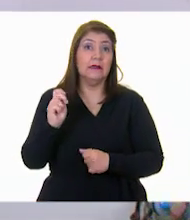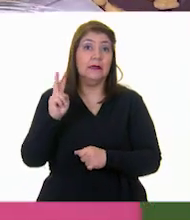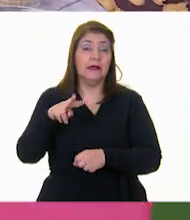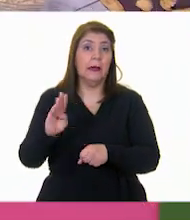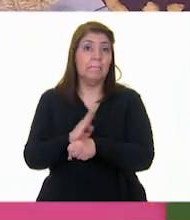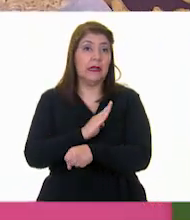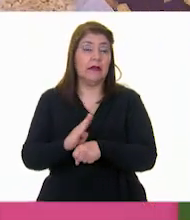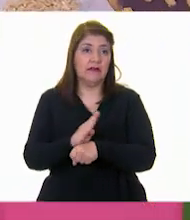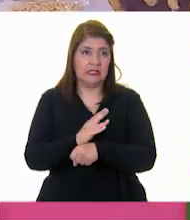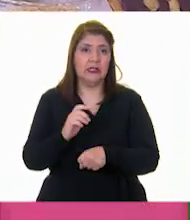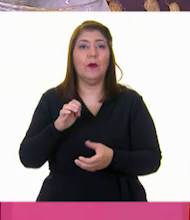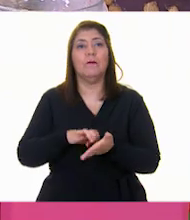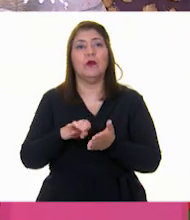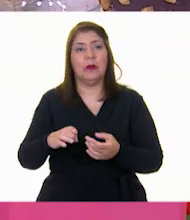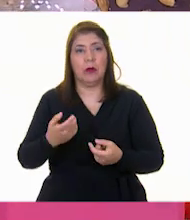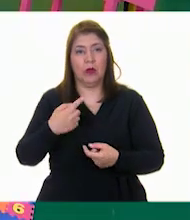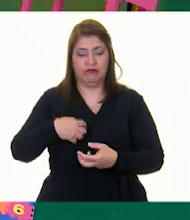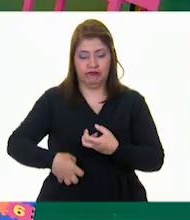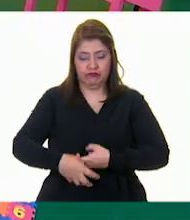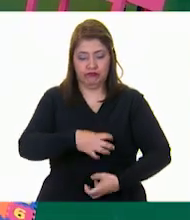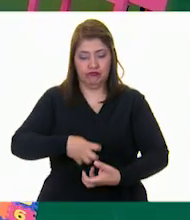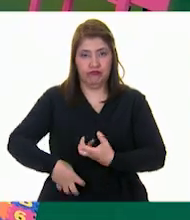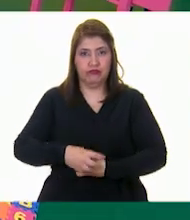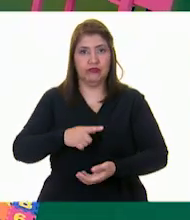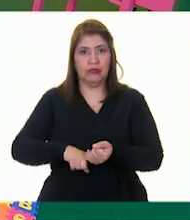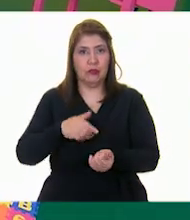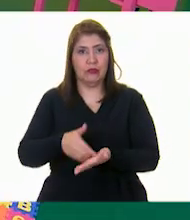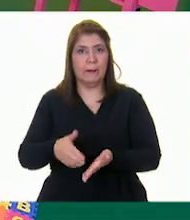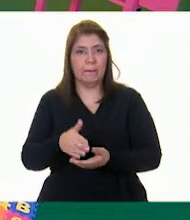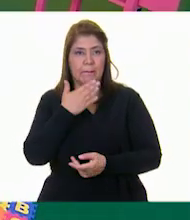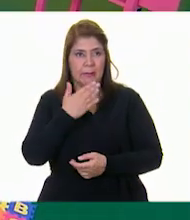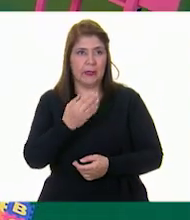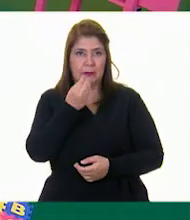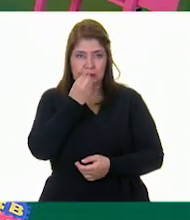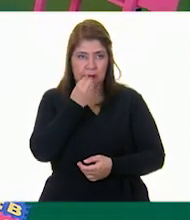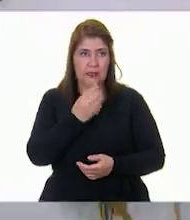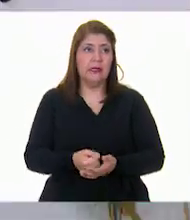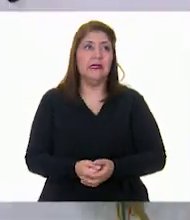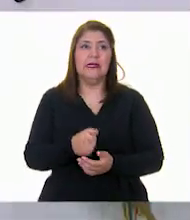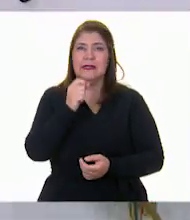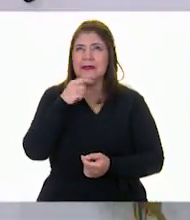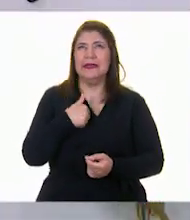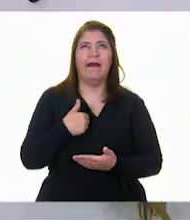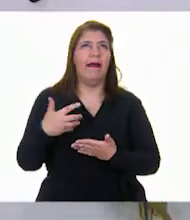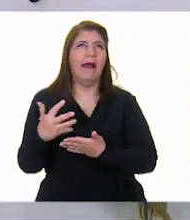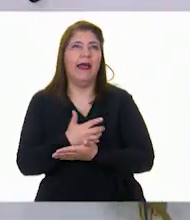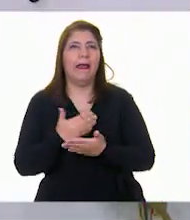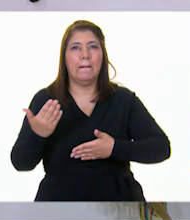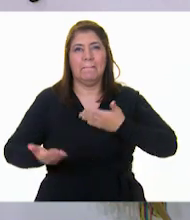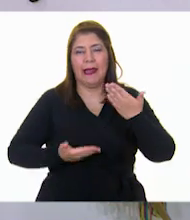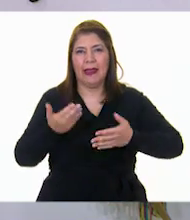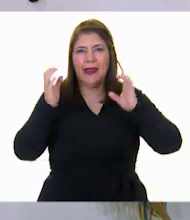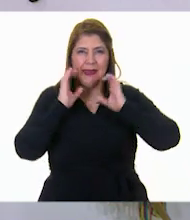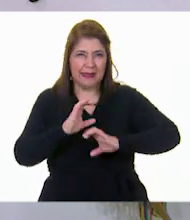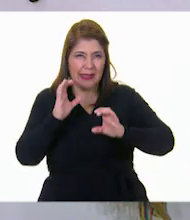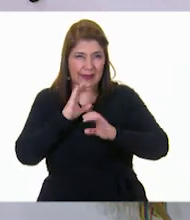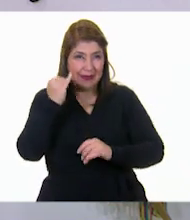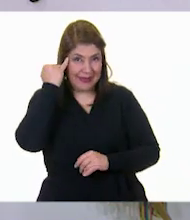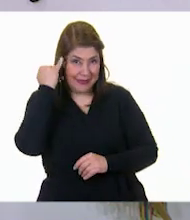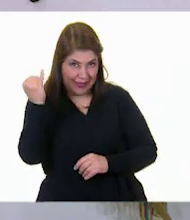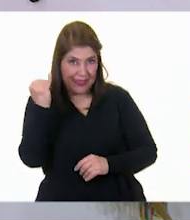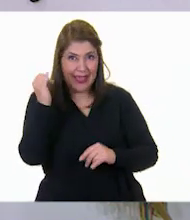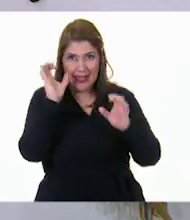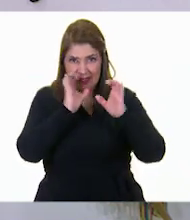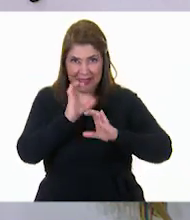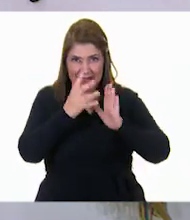como por ejemplo una buena digestión, como que tengo ganas de bailar y cantar. ¿Qué les parece si vamos